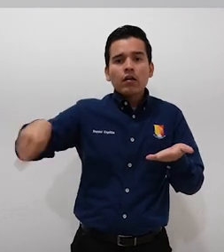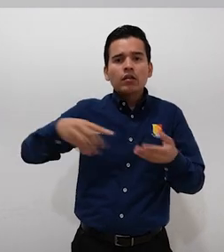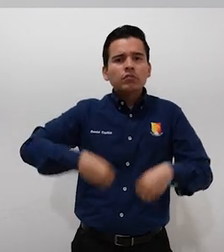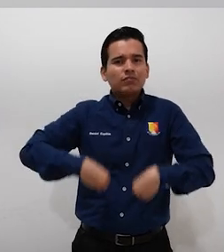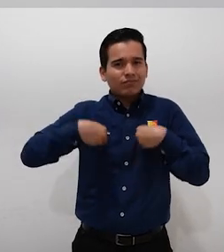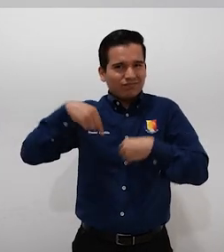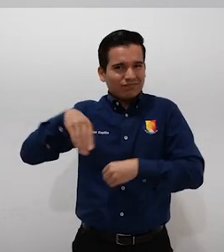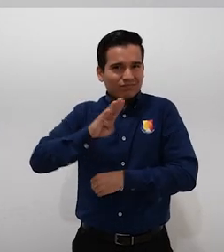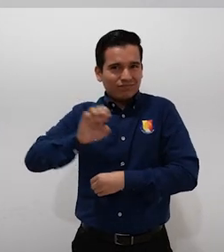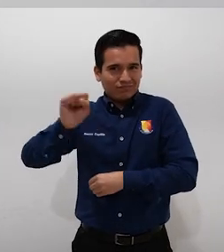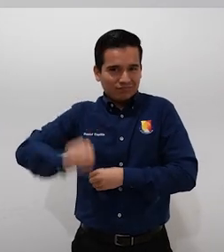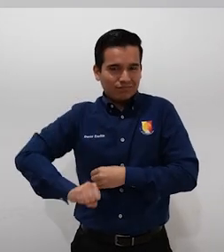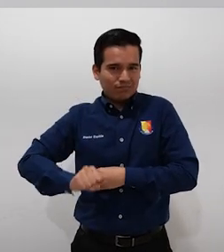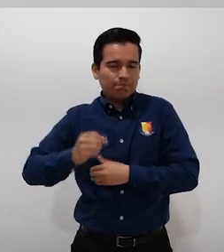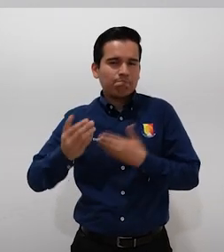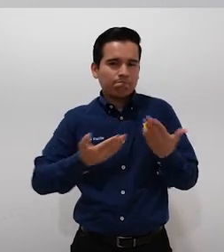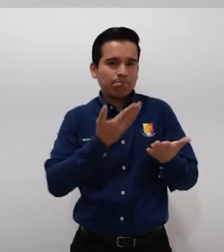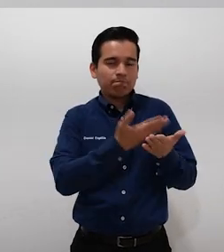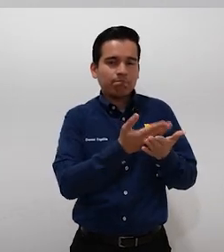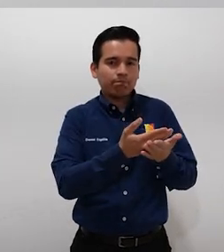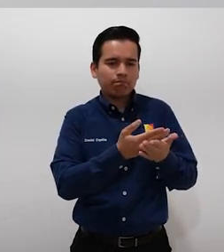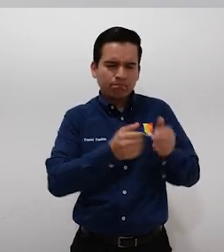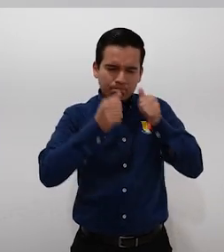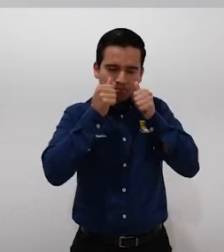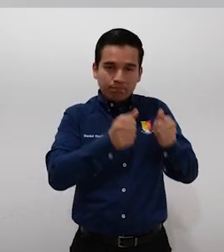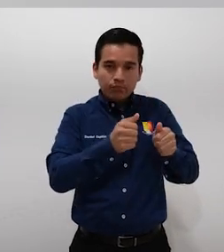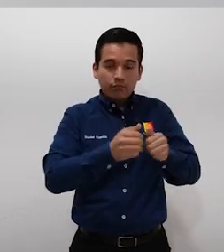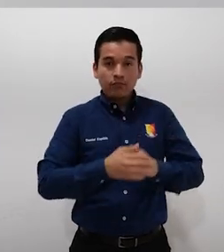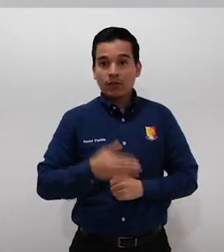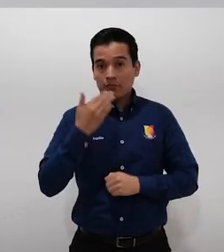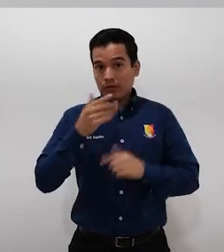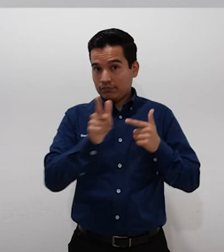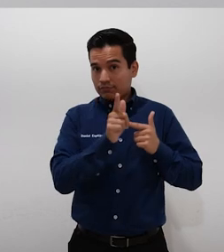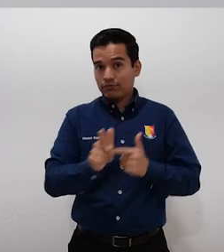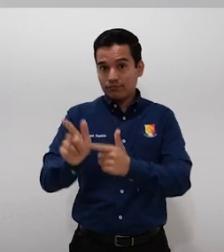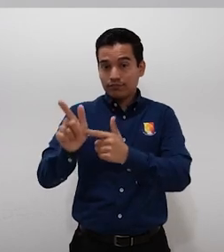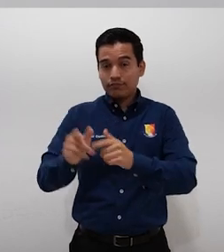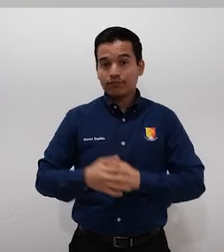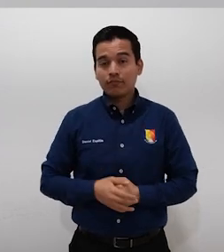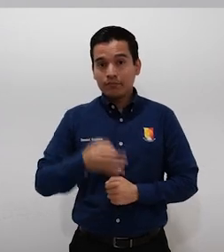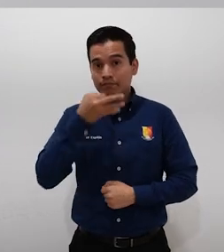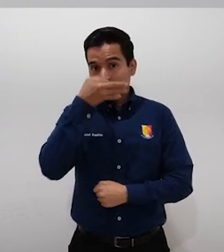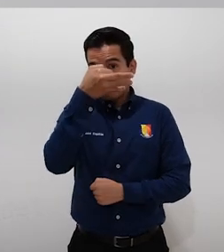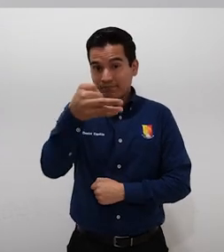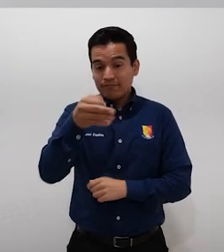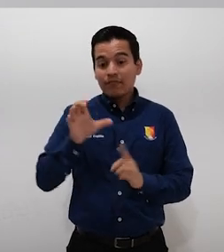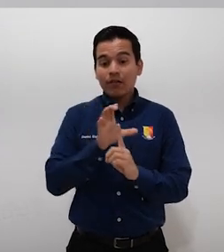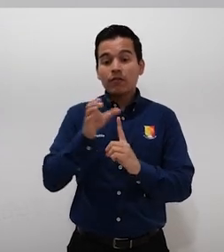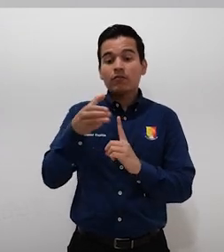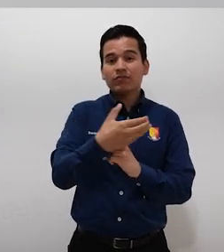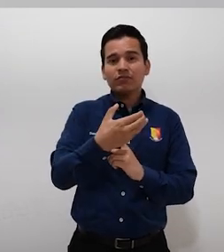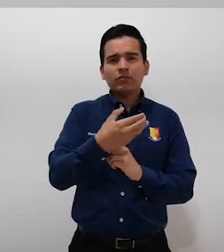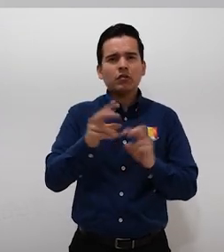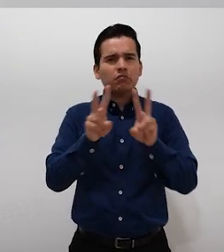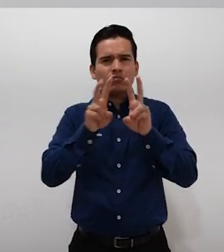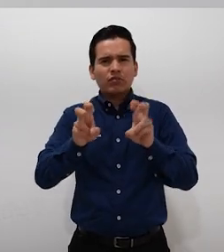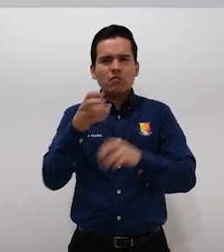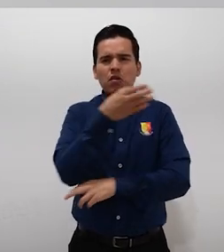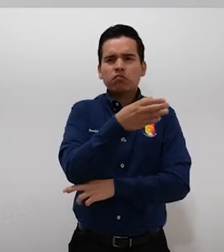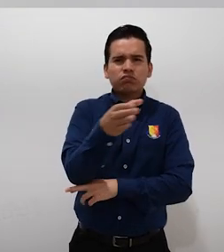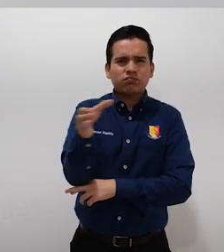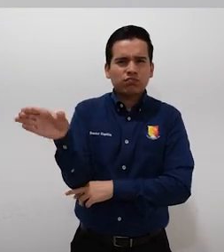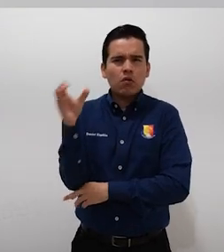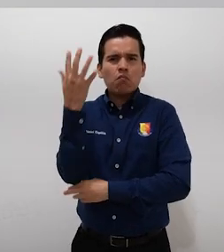Sur presentaron en tribuna. Pero continuamos con la información, le comento que la Comisión de Asuntos Agropecuarios,